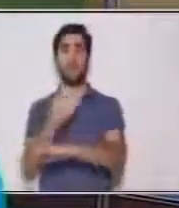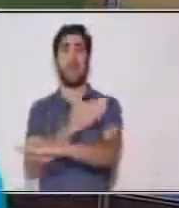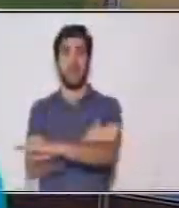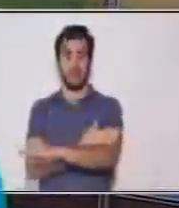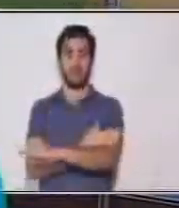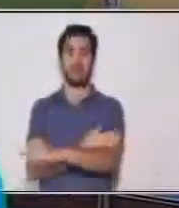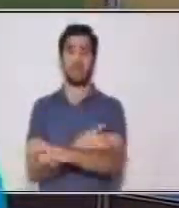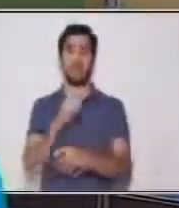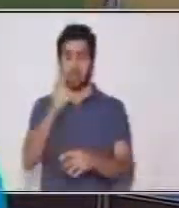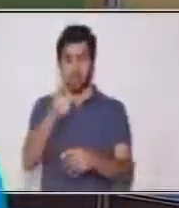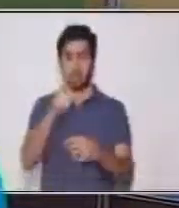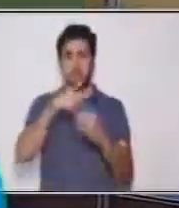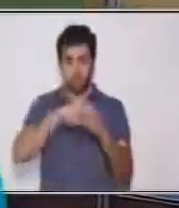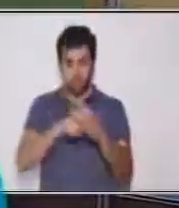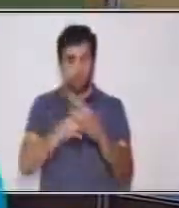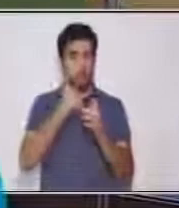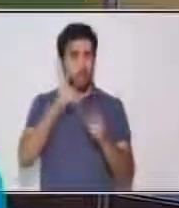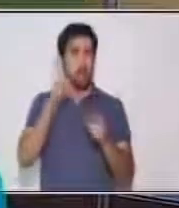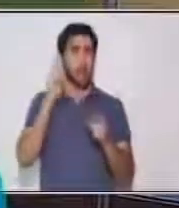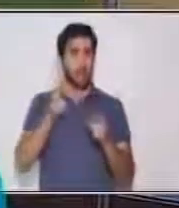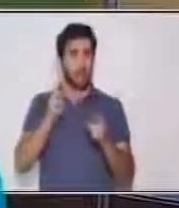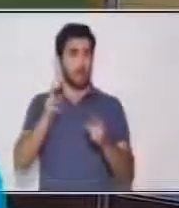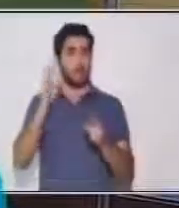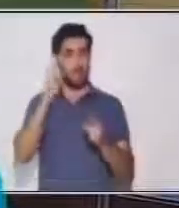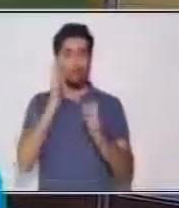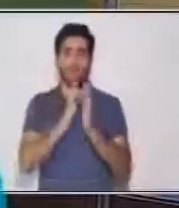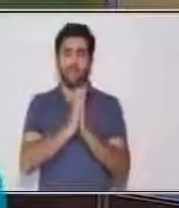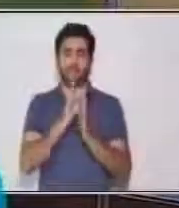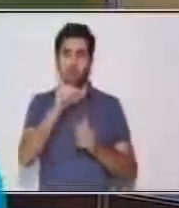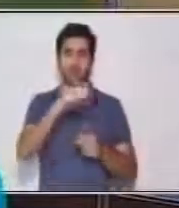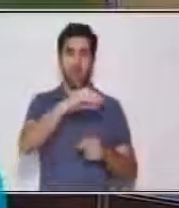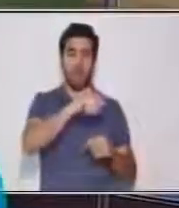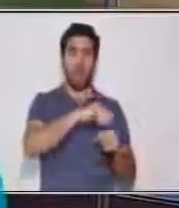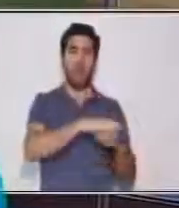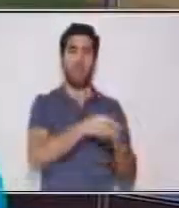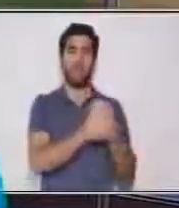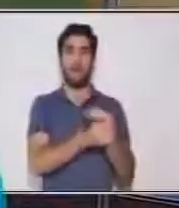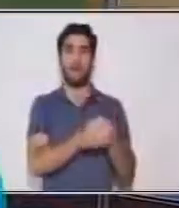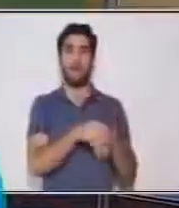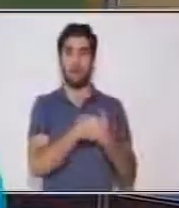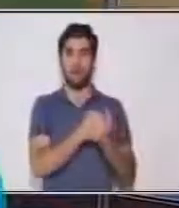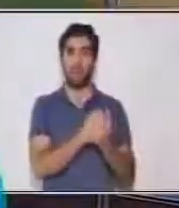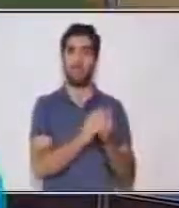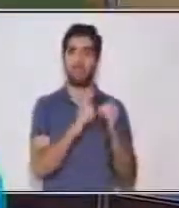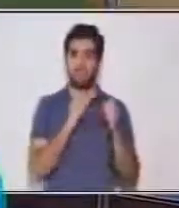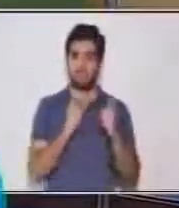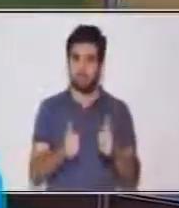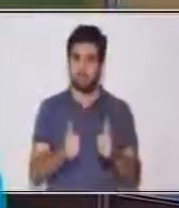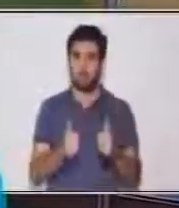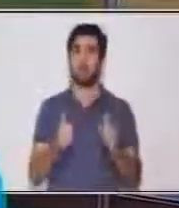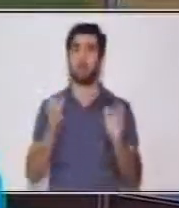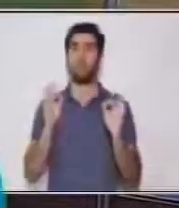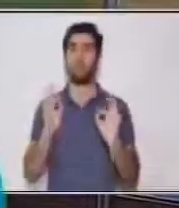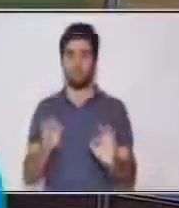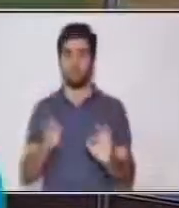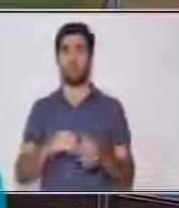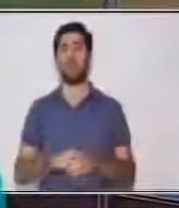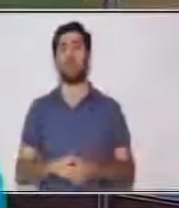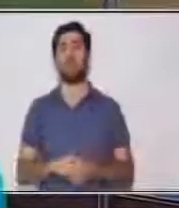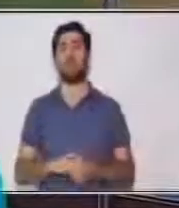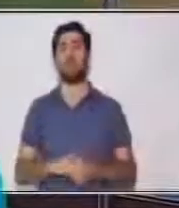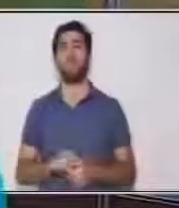laves siempre tus manos con abundante agua y jabón y uses el gel. Bueno, niños y niñas,